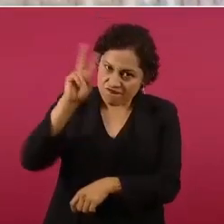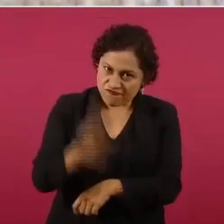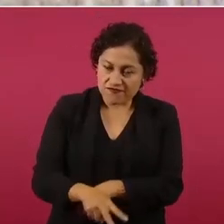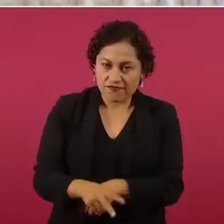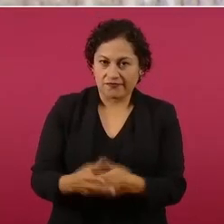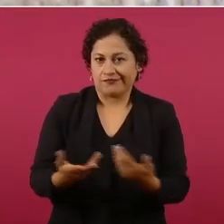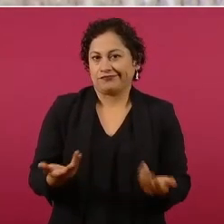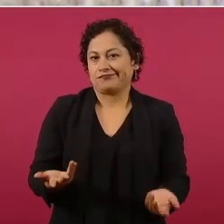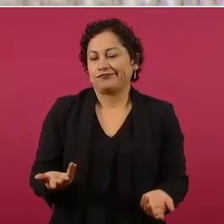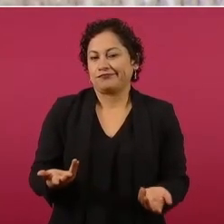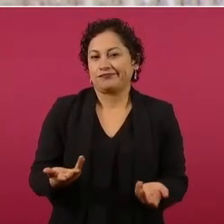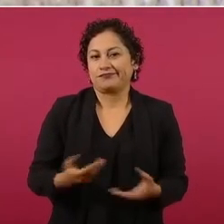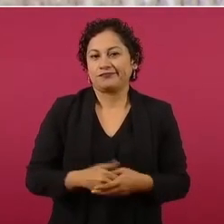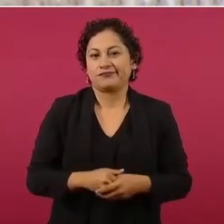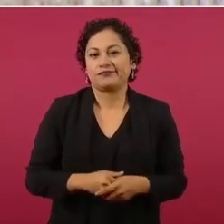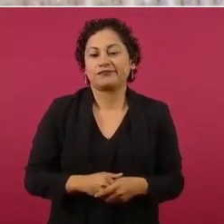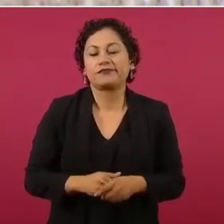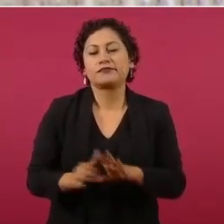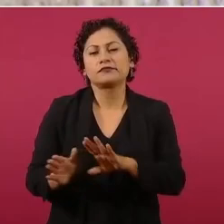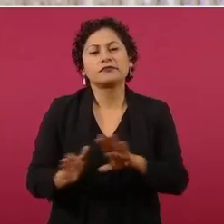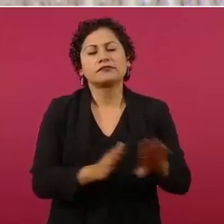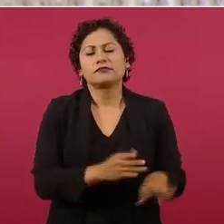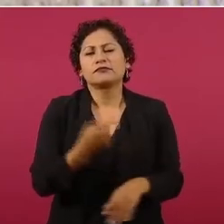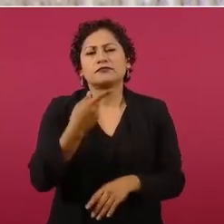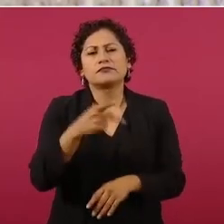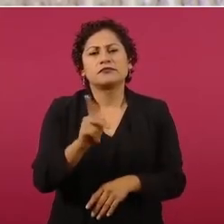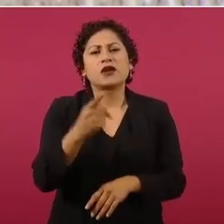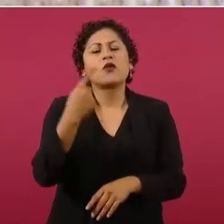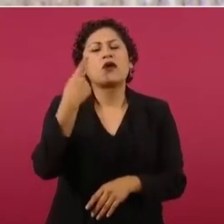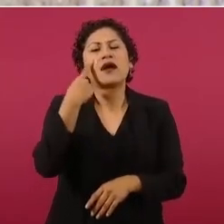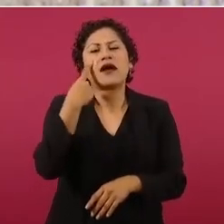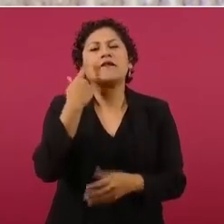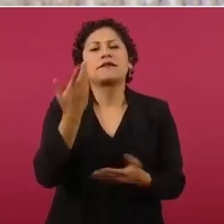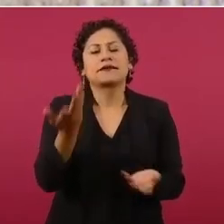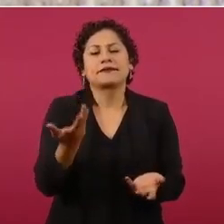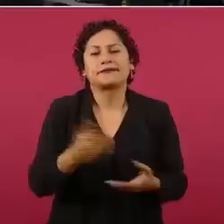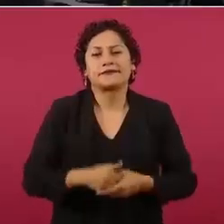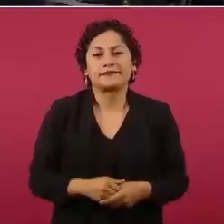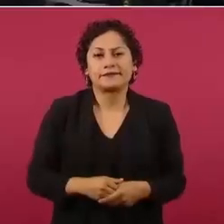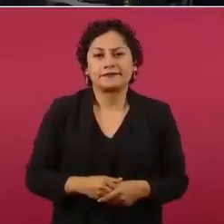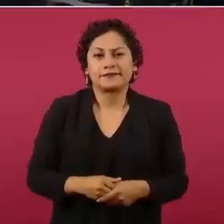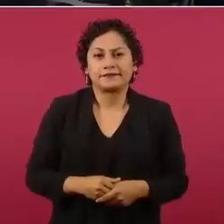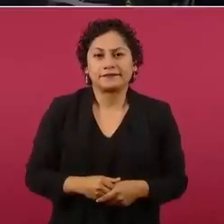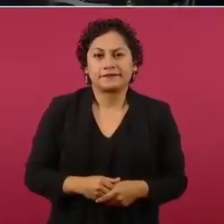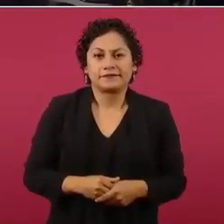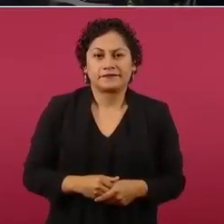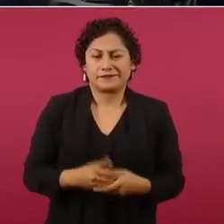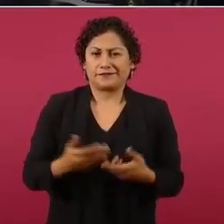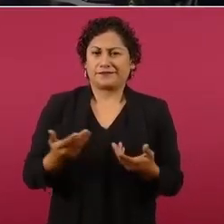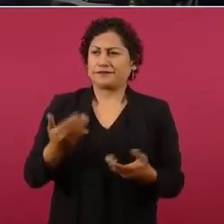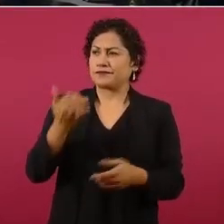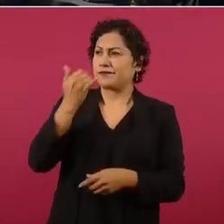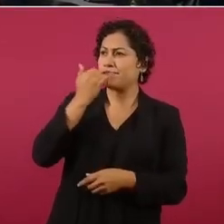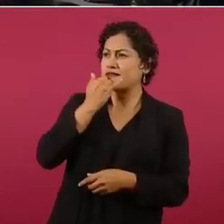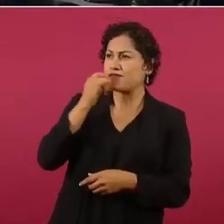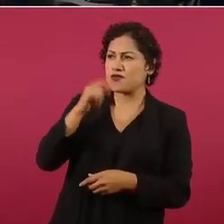¿por qué no quieren que elija el pueblo